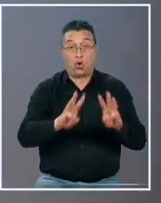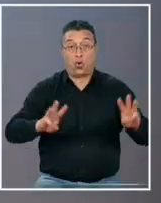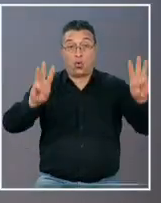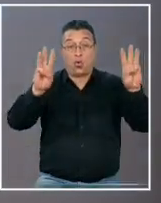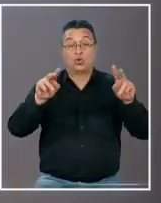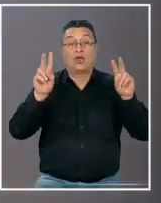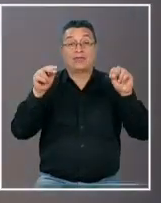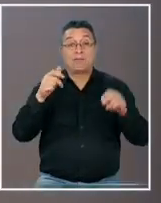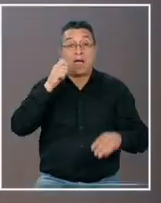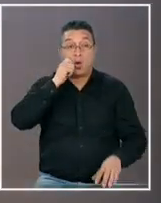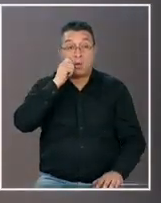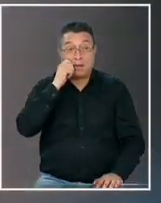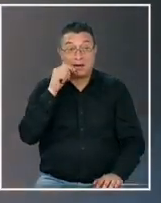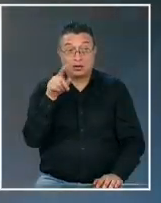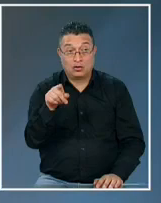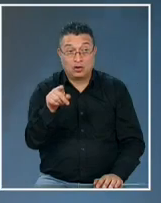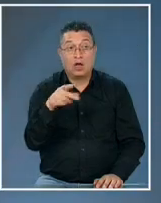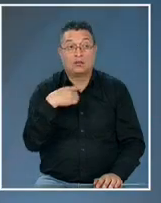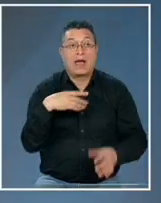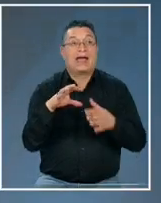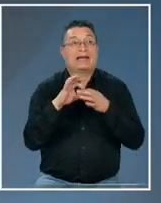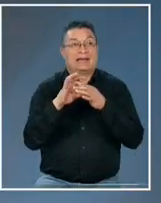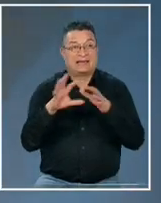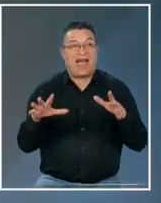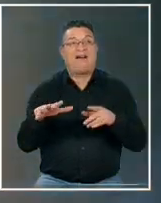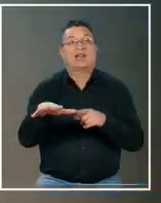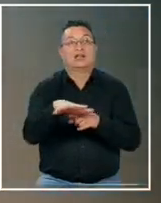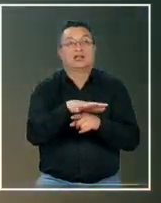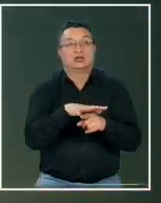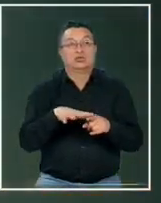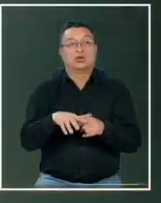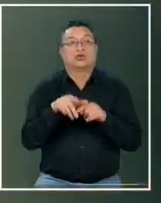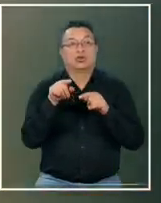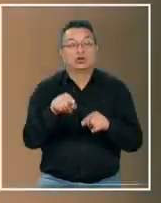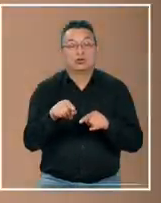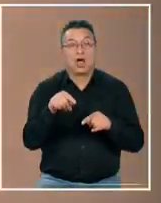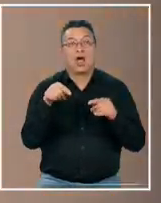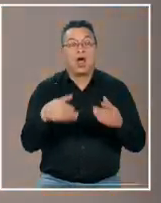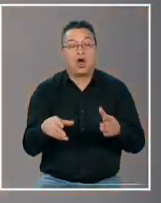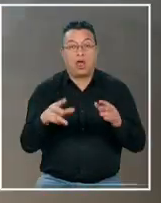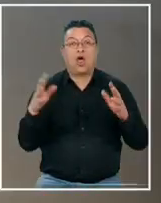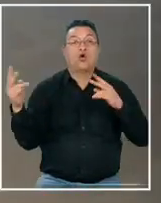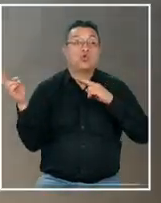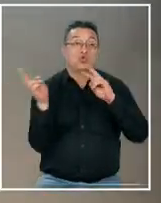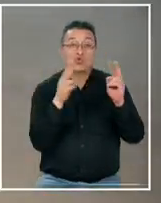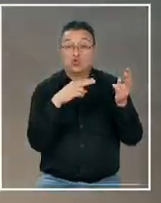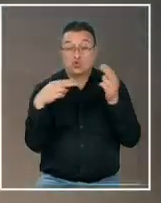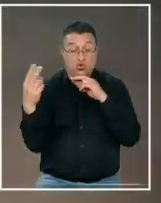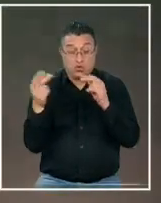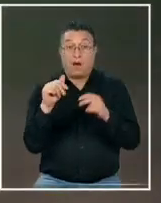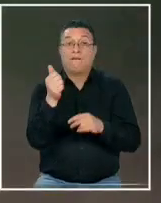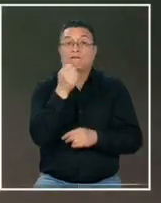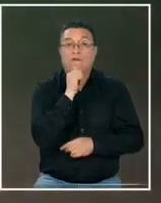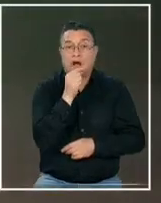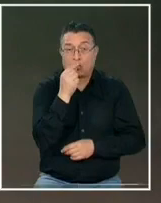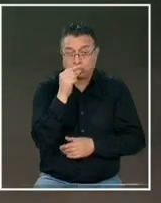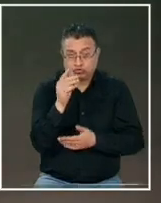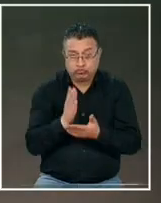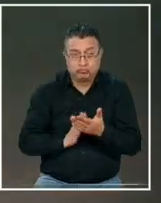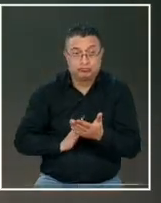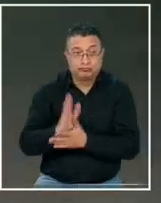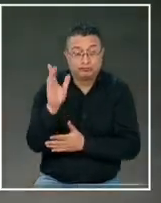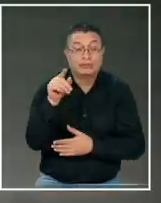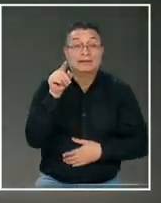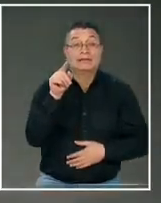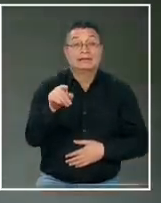asuntos humanitarios han subrayado la gravedad de los hechos en un momento en que la temporada de huracanes ni siquiera ha empezado y es que